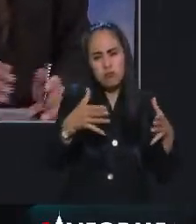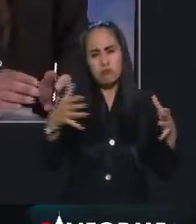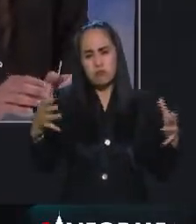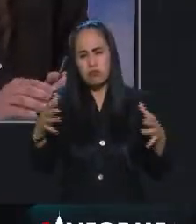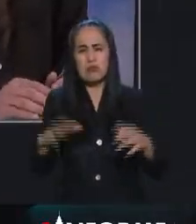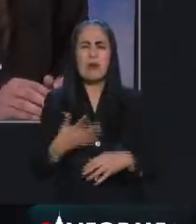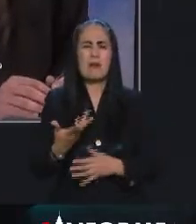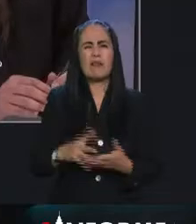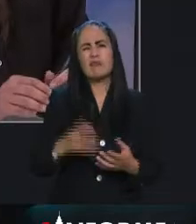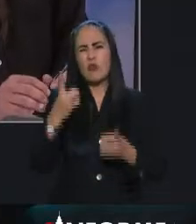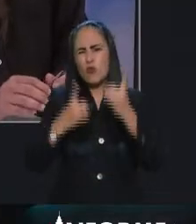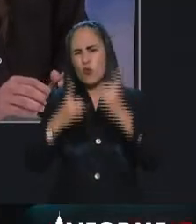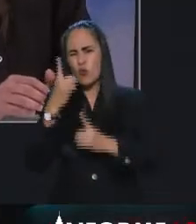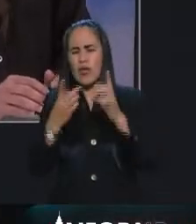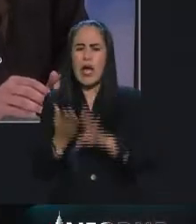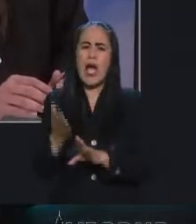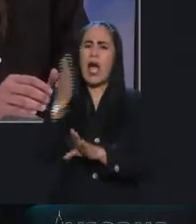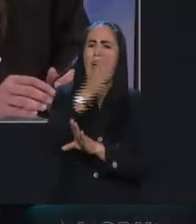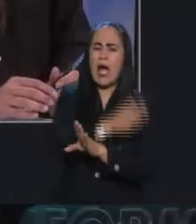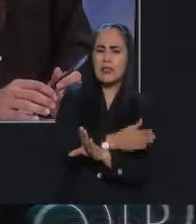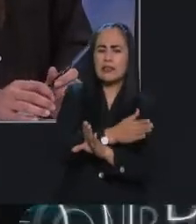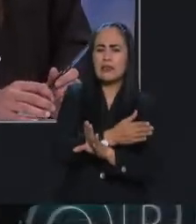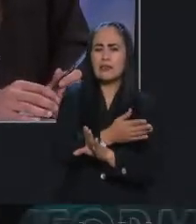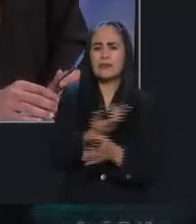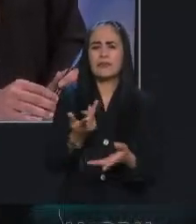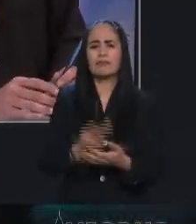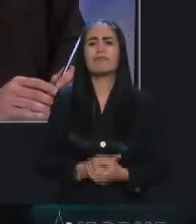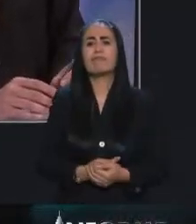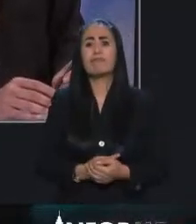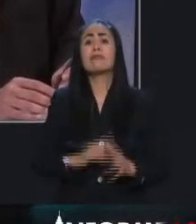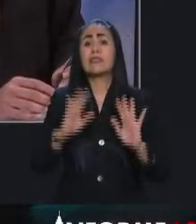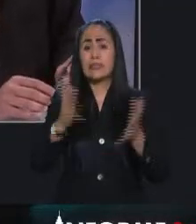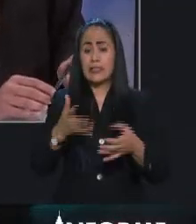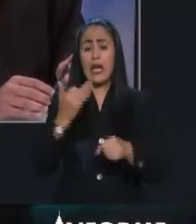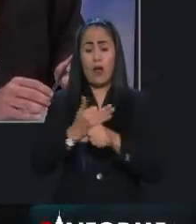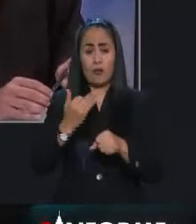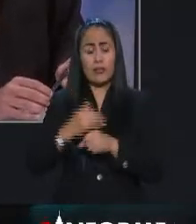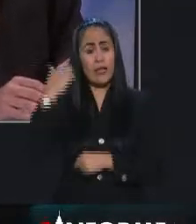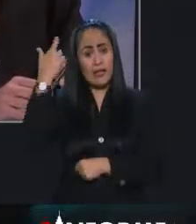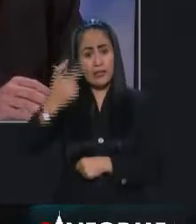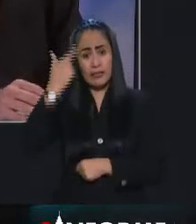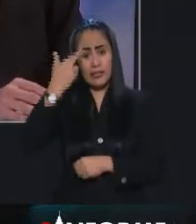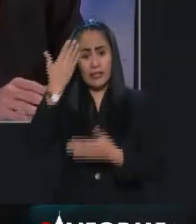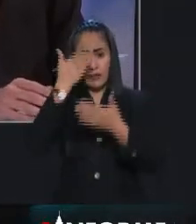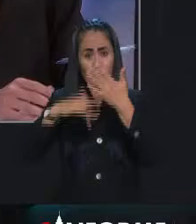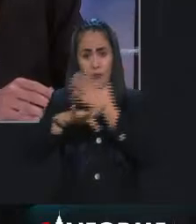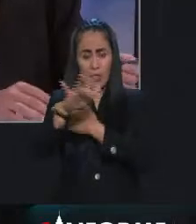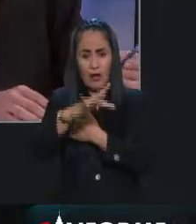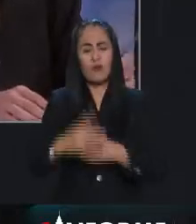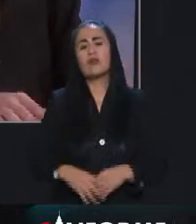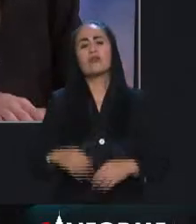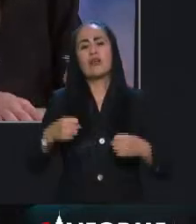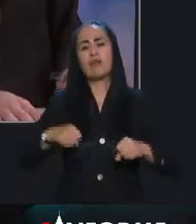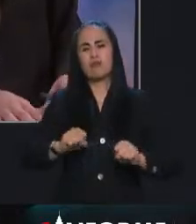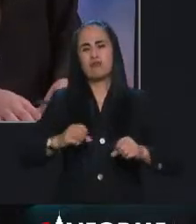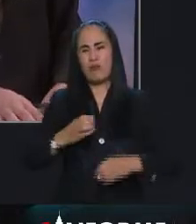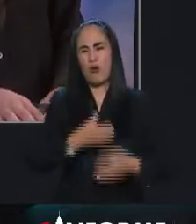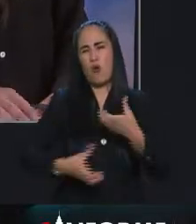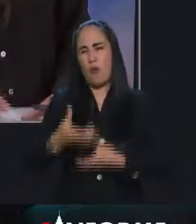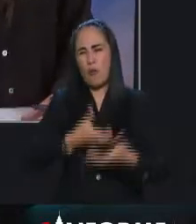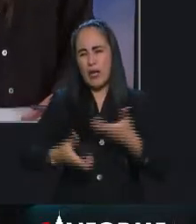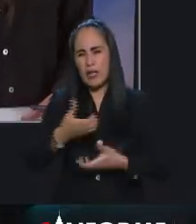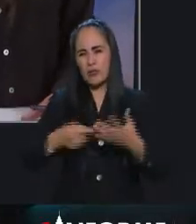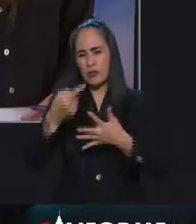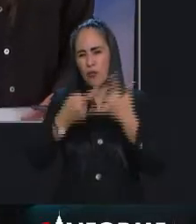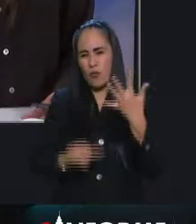ventas por las compras anticipadas que ya están haciendo los reyes magos en tiendas de autoservicio departamentales y en